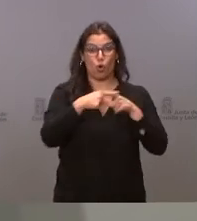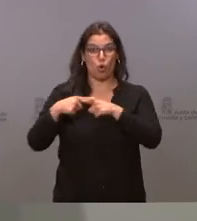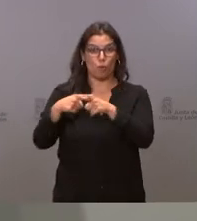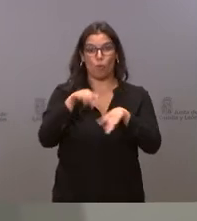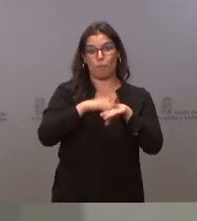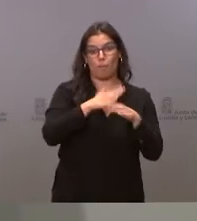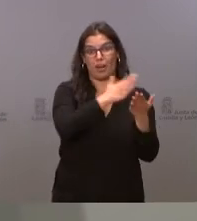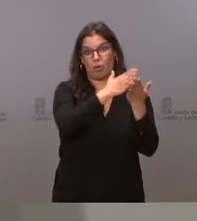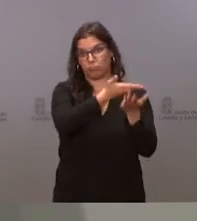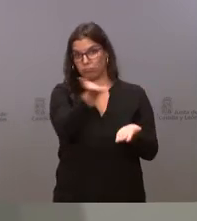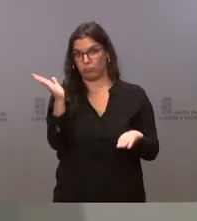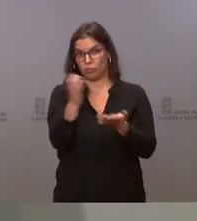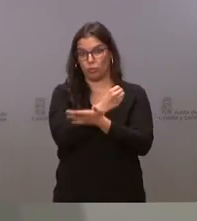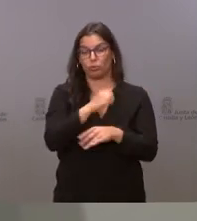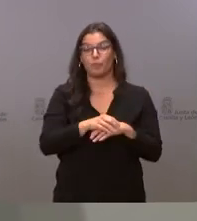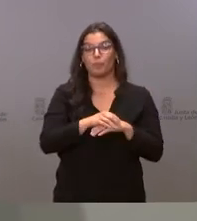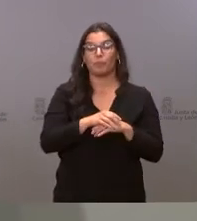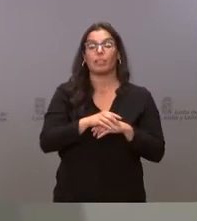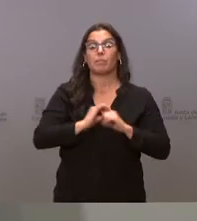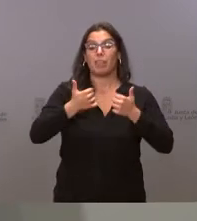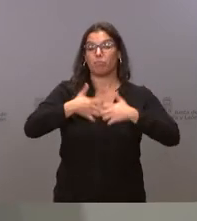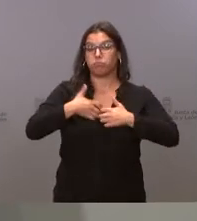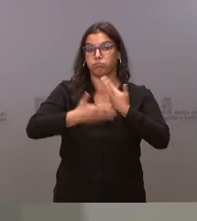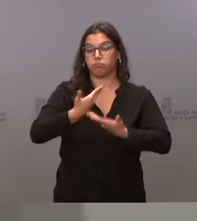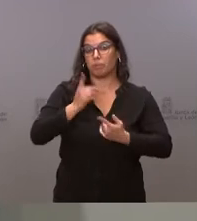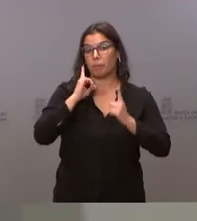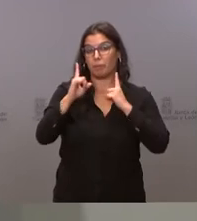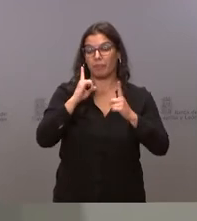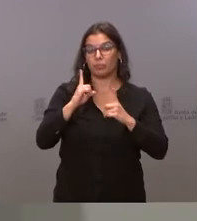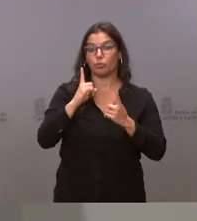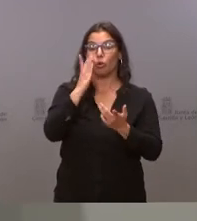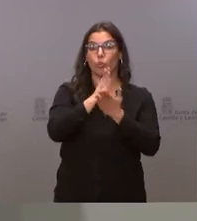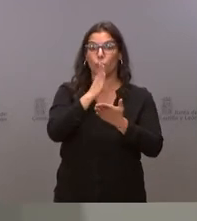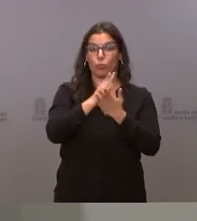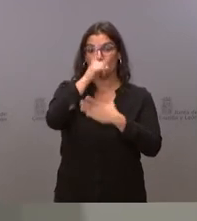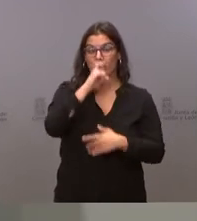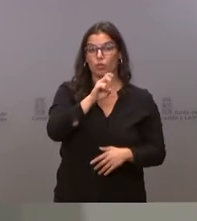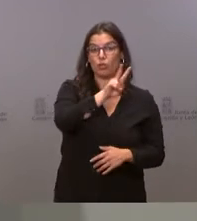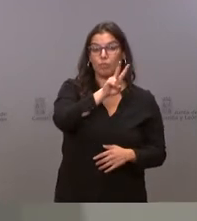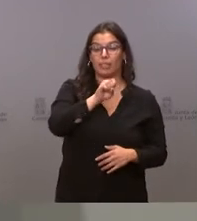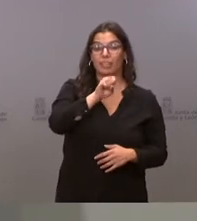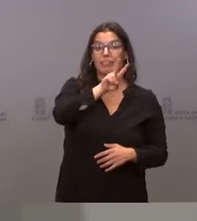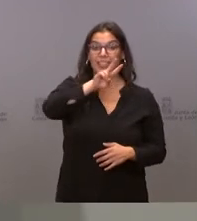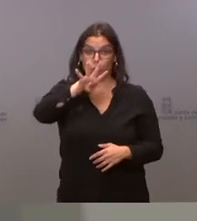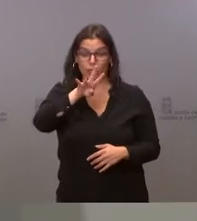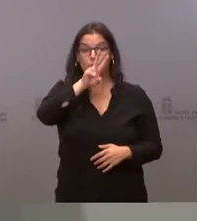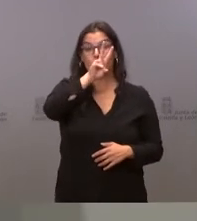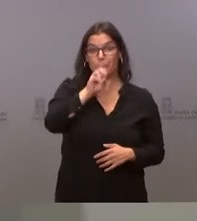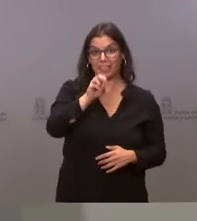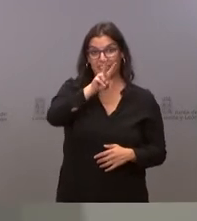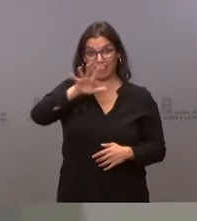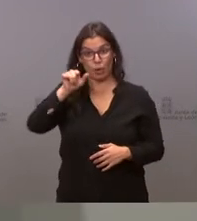enseñanzas. Está previsto que su puesta en funcionamiento sea en el inicio del curso escolar 2024-2025